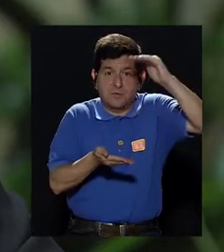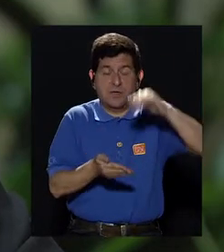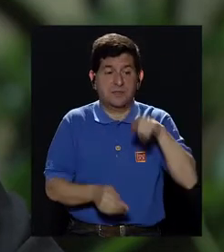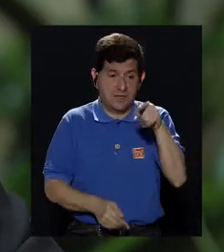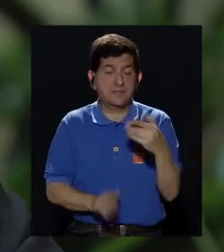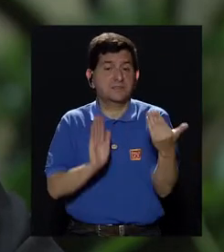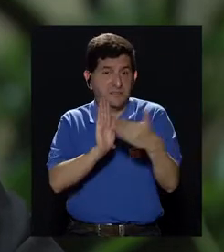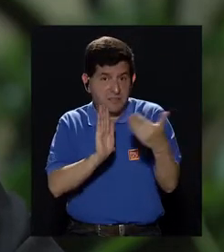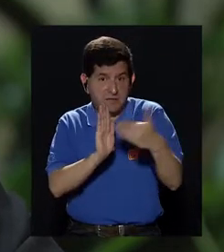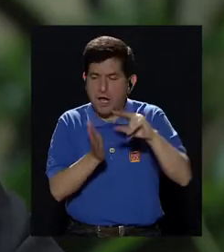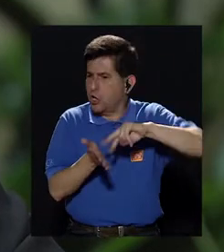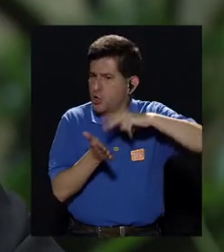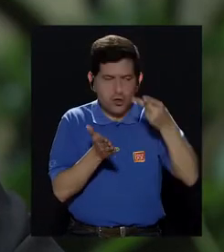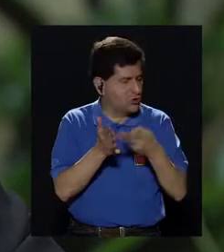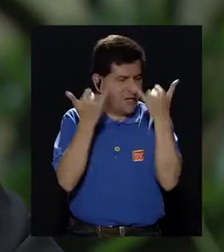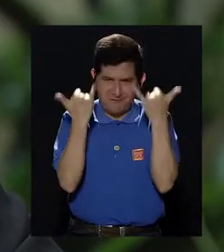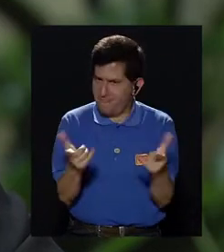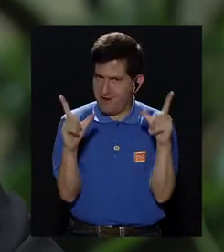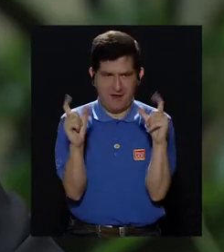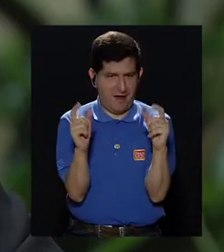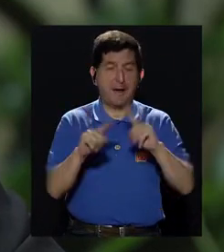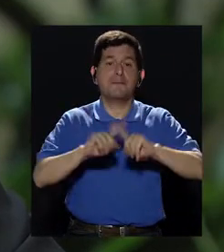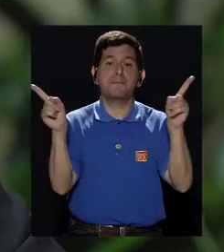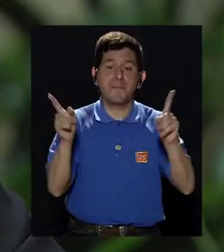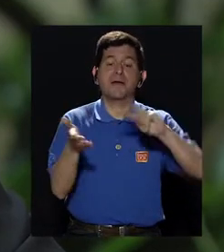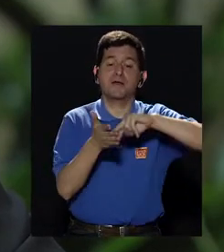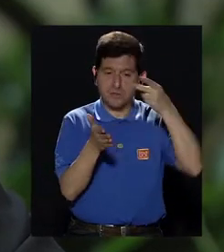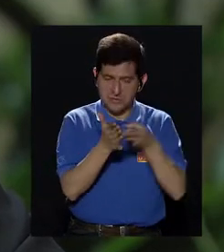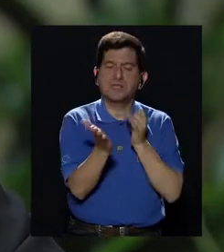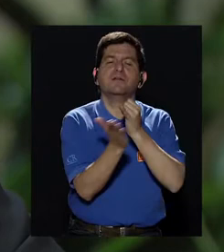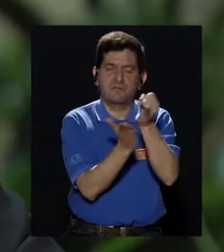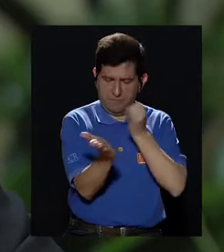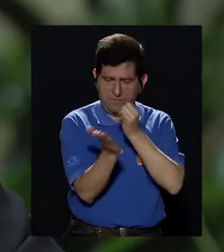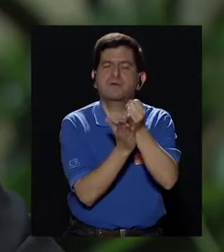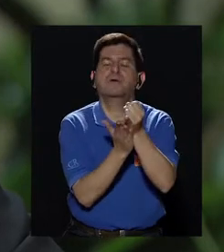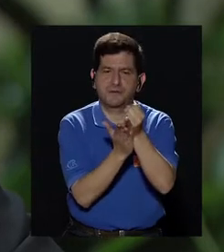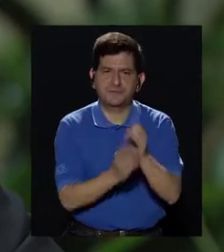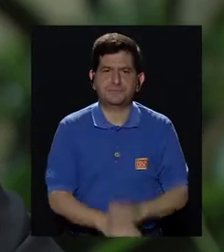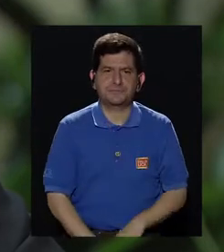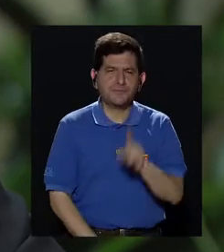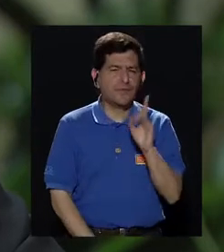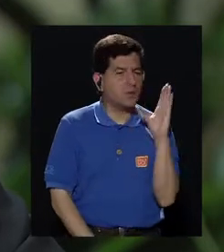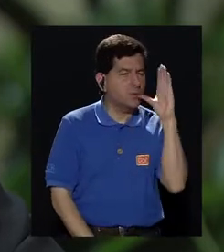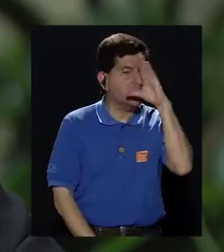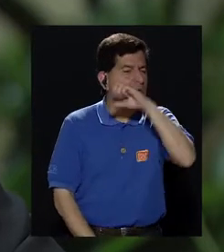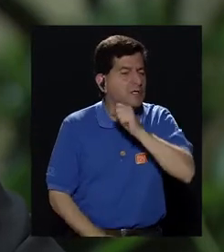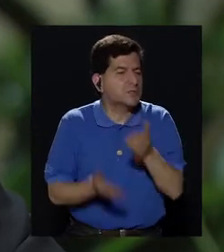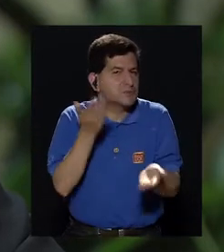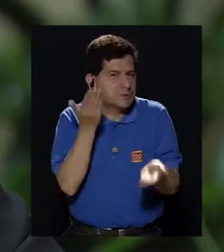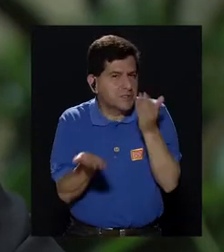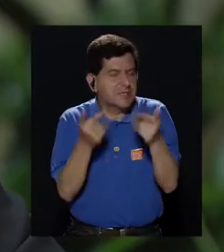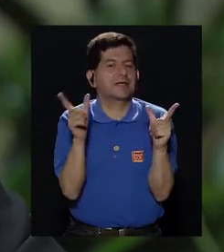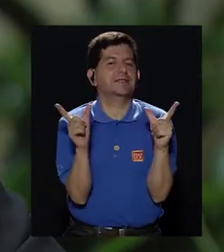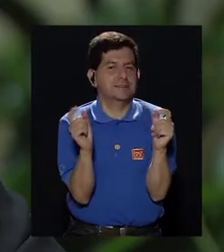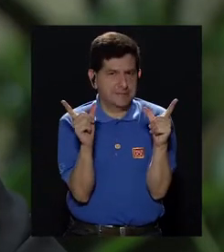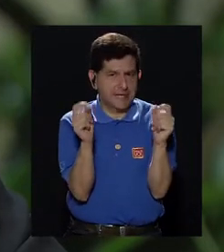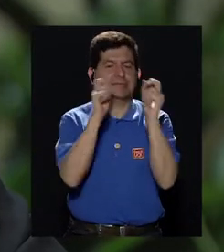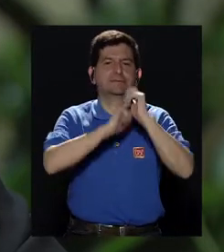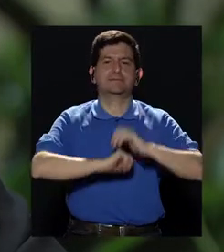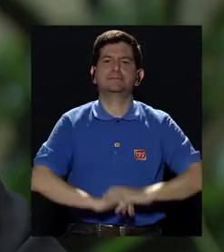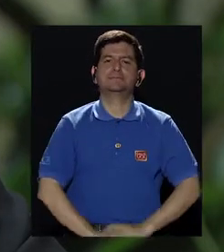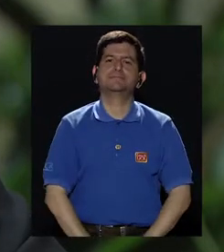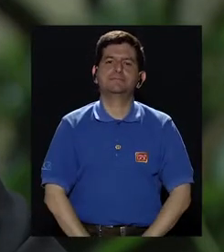si se altera también, no significa que haya un cáncer, pero significa que hay que investigar porque una de las sospechas sería que sea un cáncer.